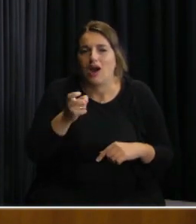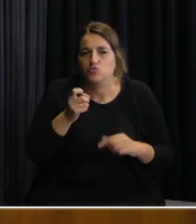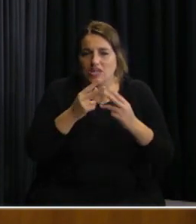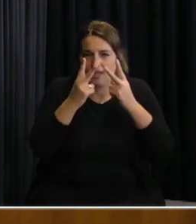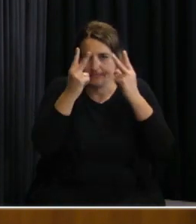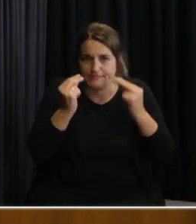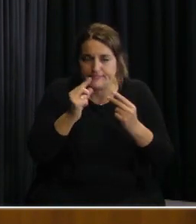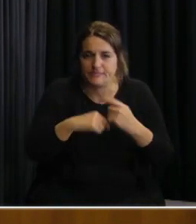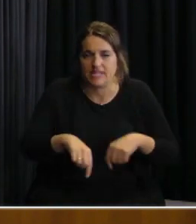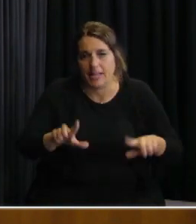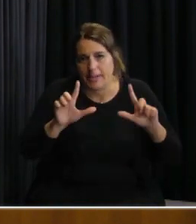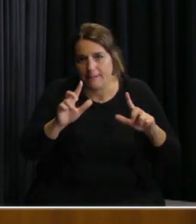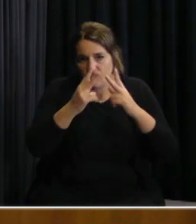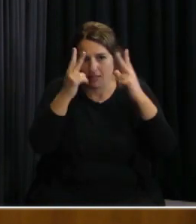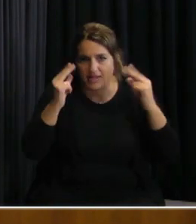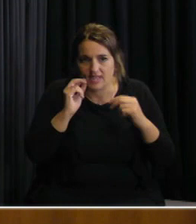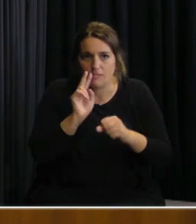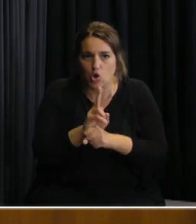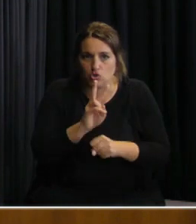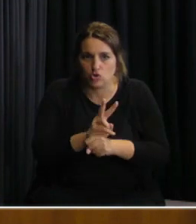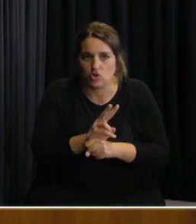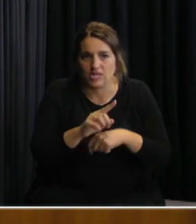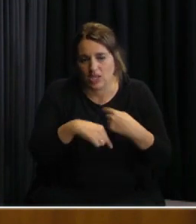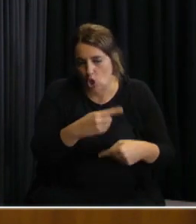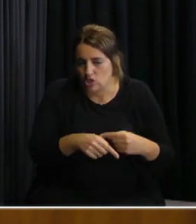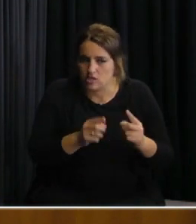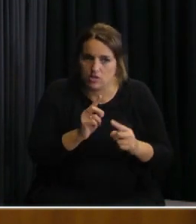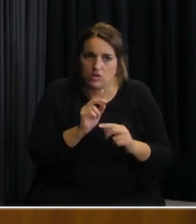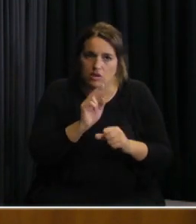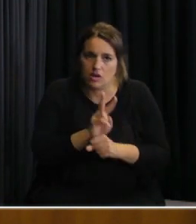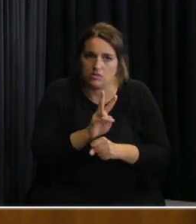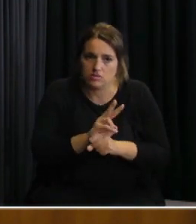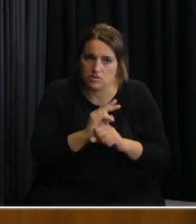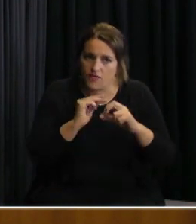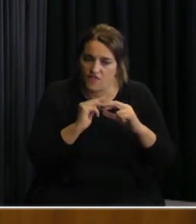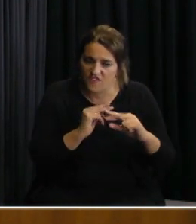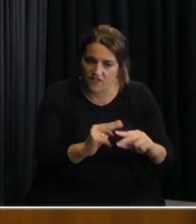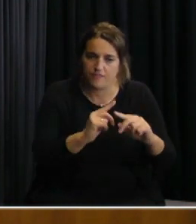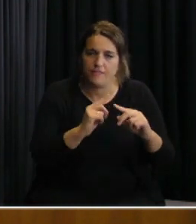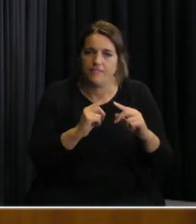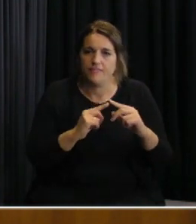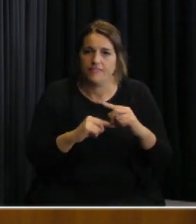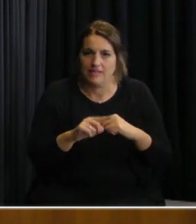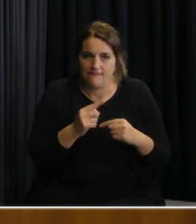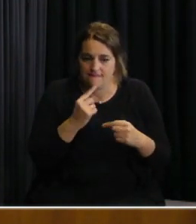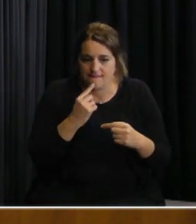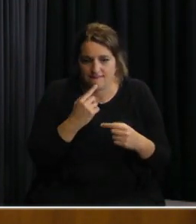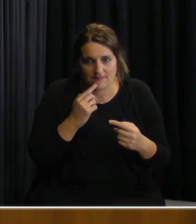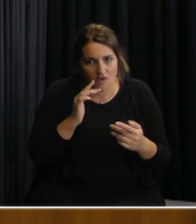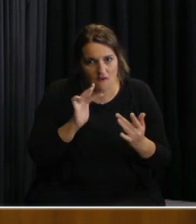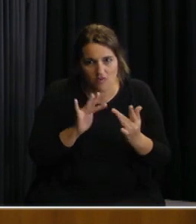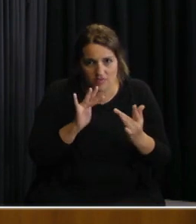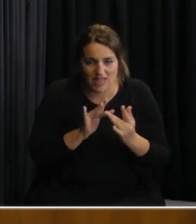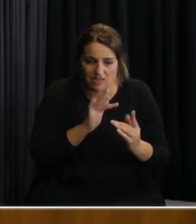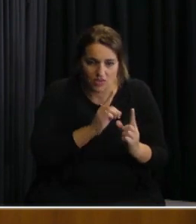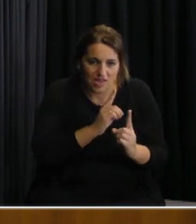monitoreo clínico y licenciadas en enfermería que estén siguiendo muy próximo la situación clínica de cada